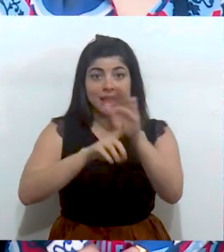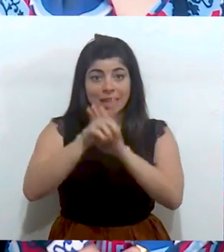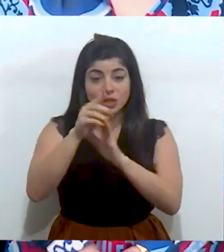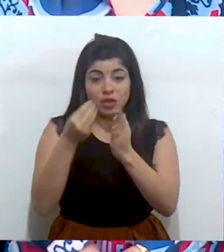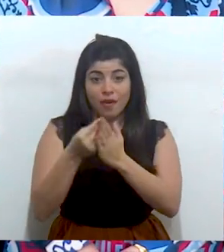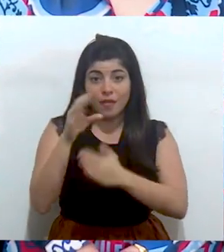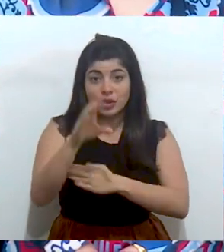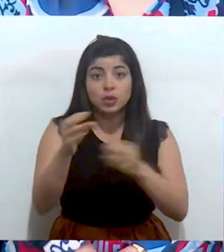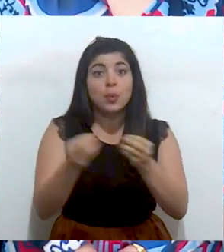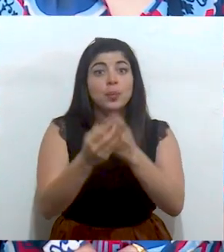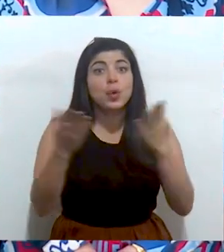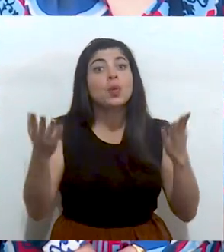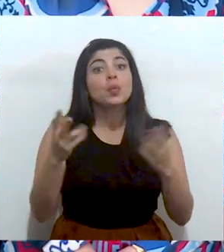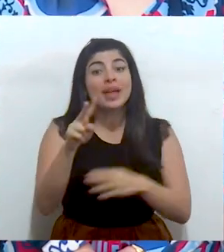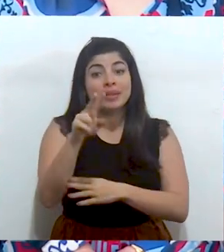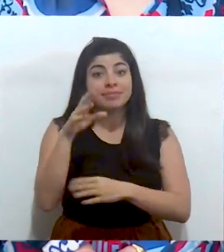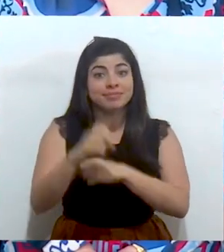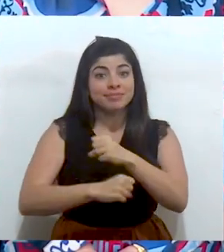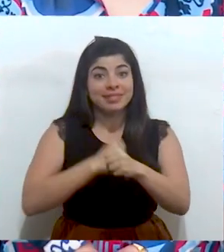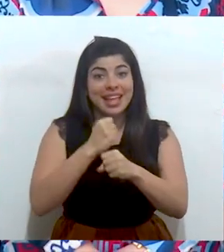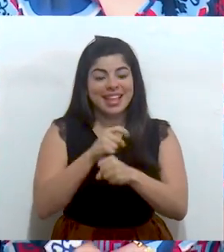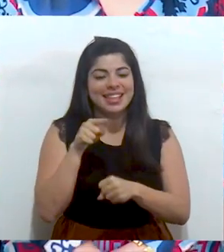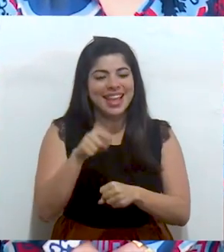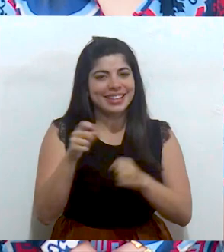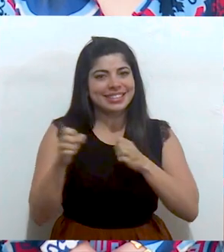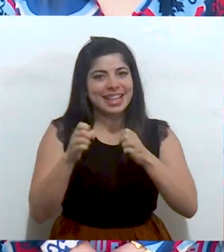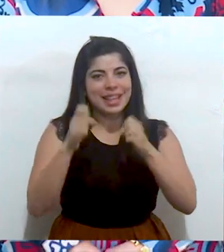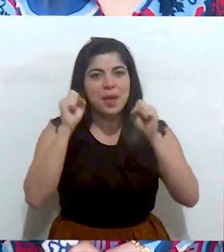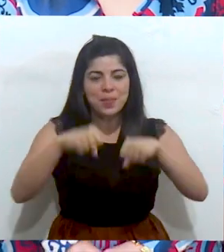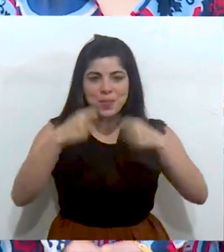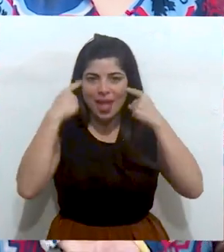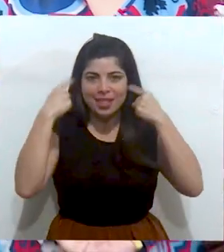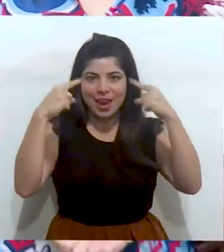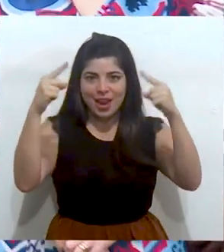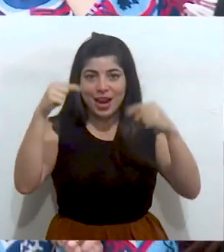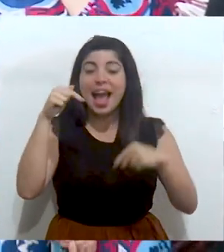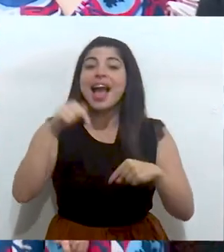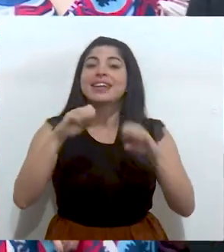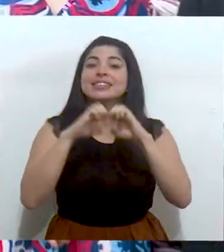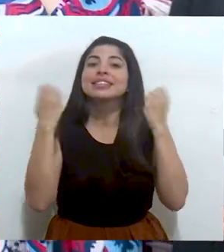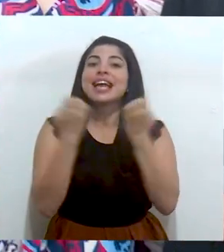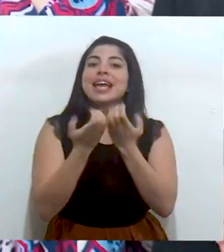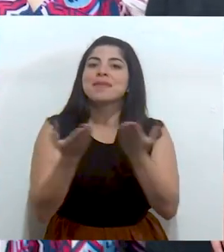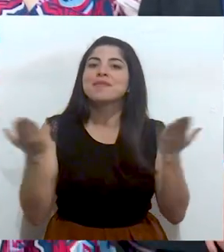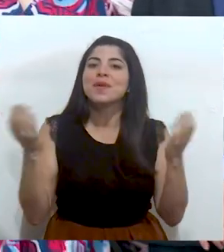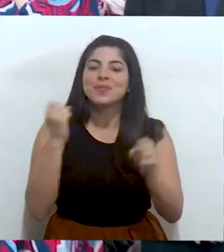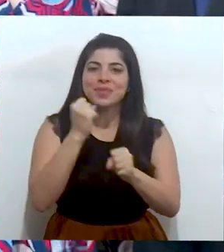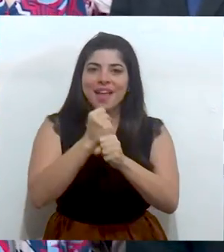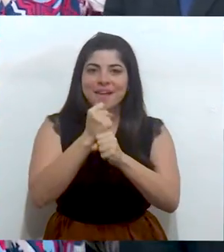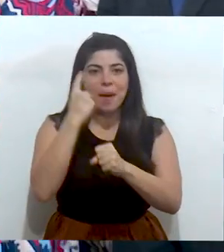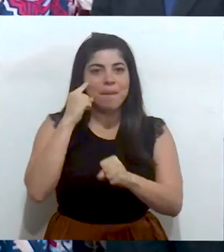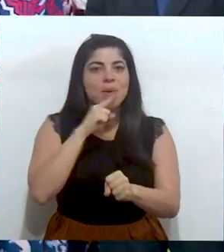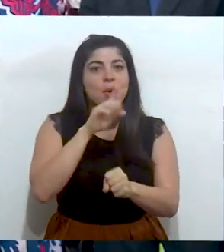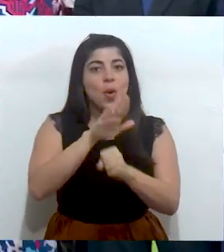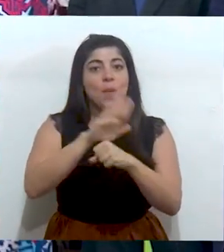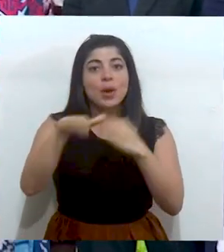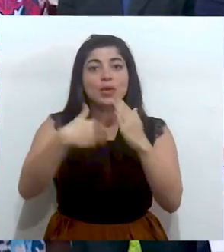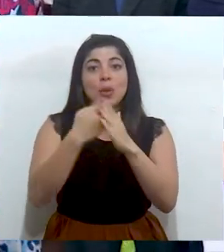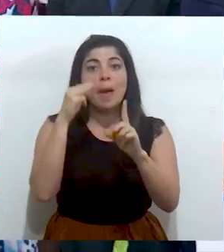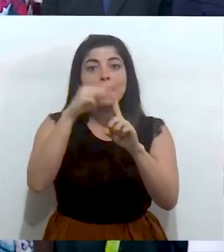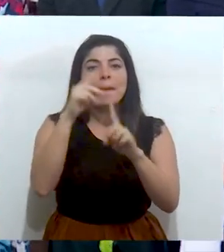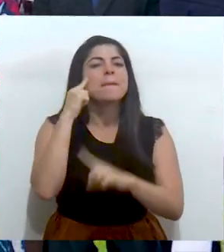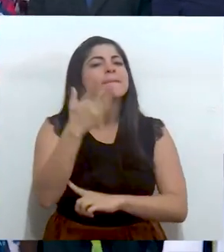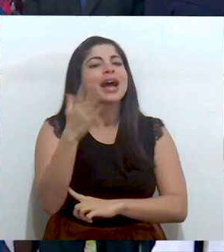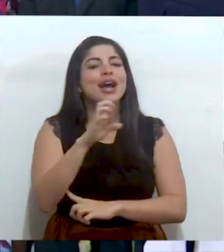Desarrollo y de Inversión Pública del Bicentenario. Es la estrategia para lograrlo. Y este es el equipo. Que está trabajando para cumplir las metas.